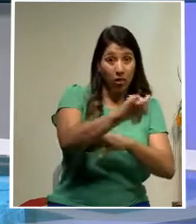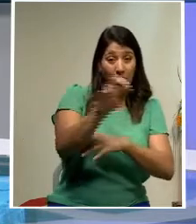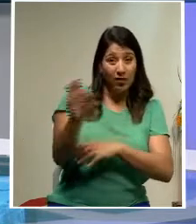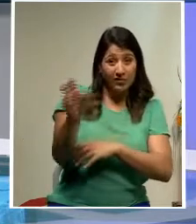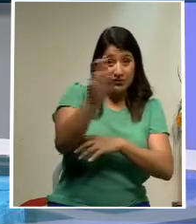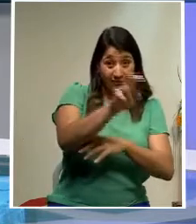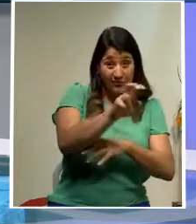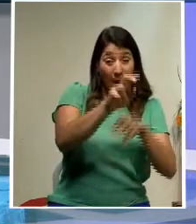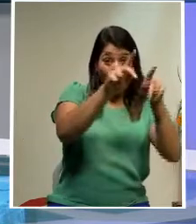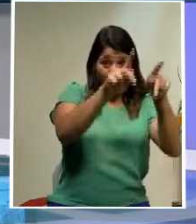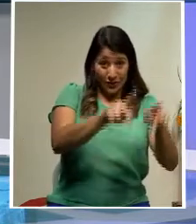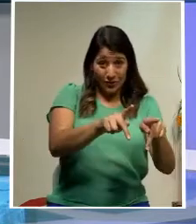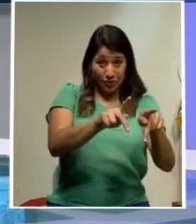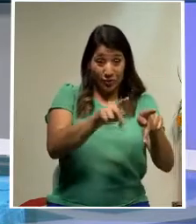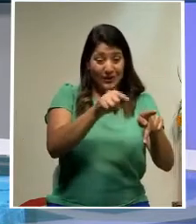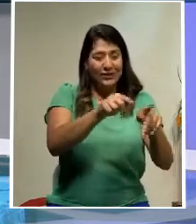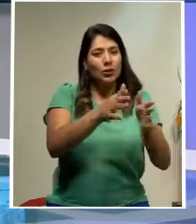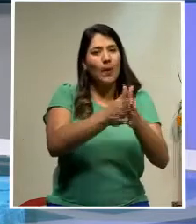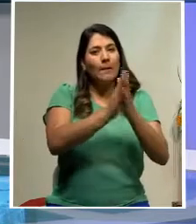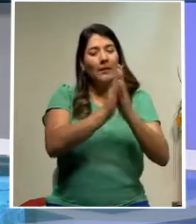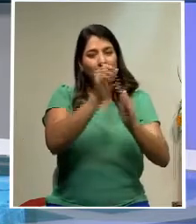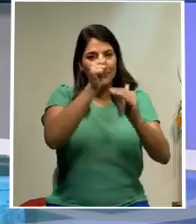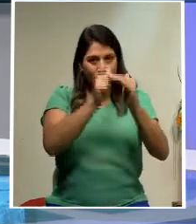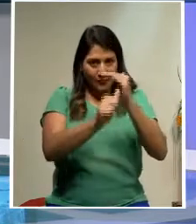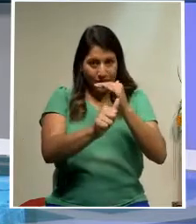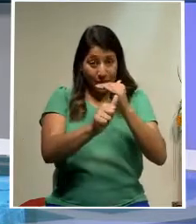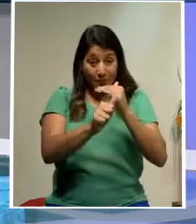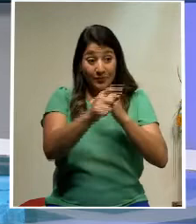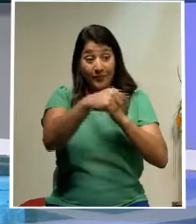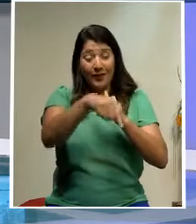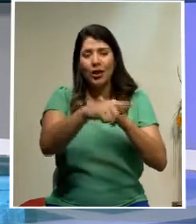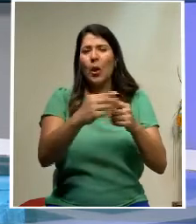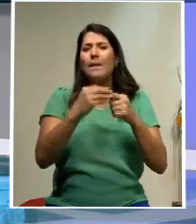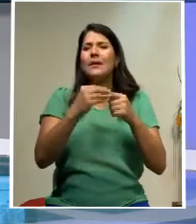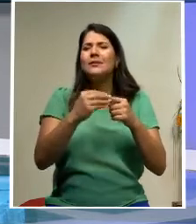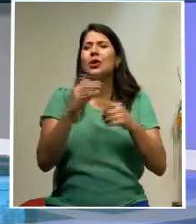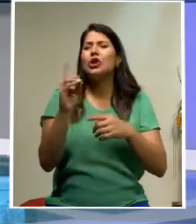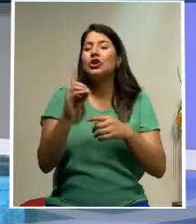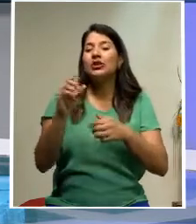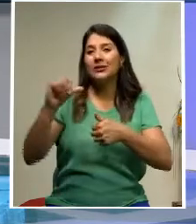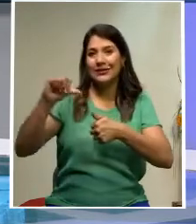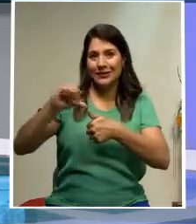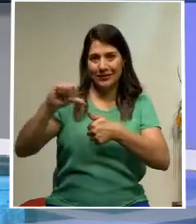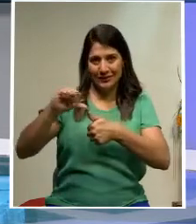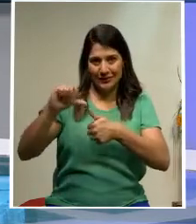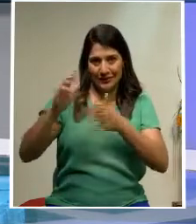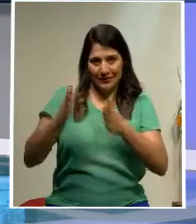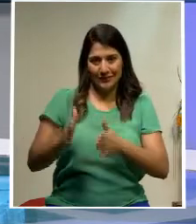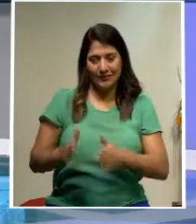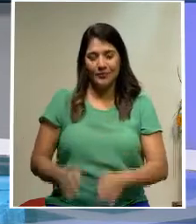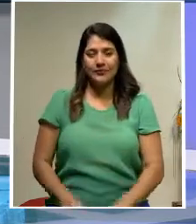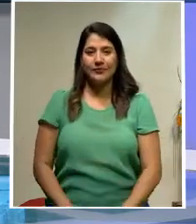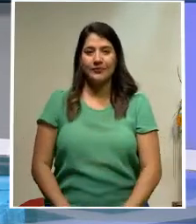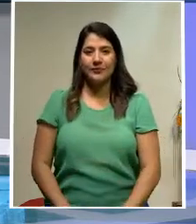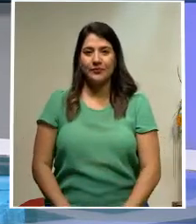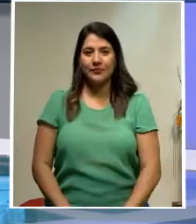solicitantes de asilos inmigrantes, principalmente de origen centroamericano.